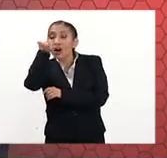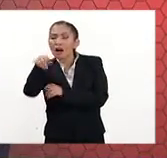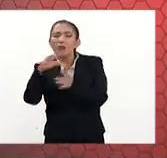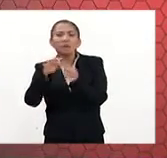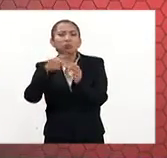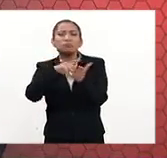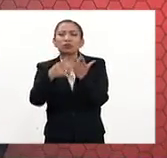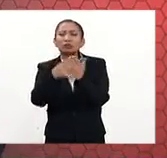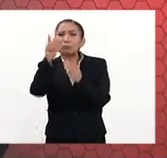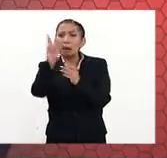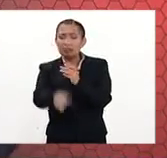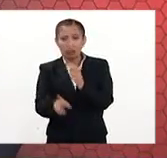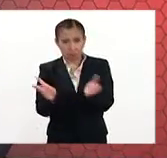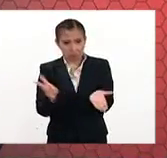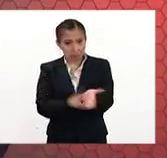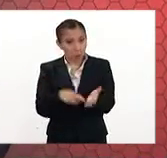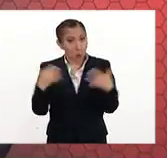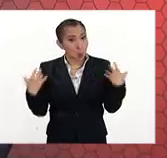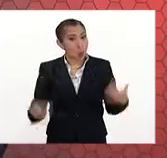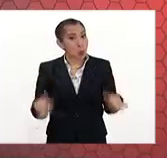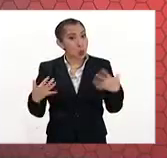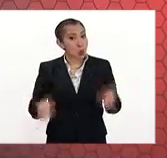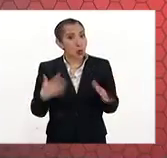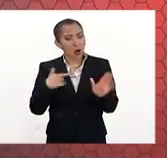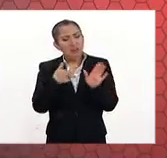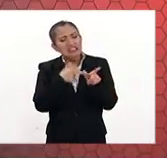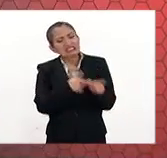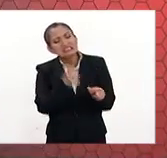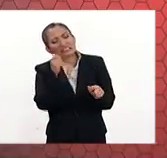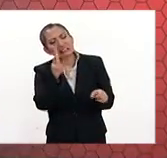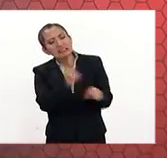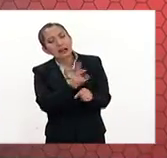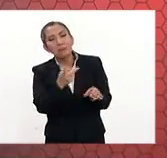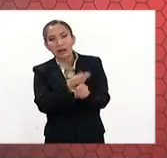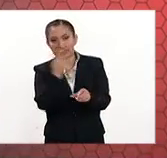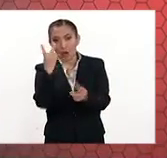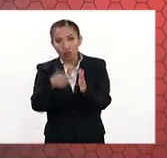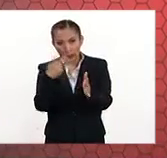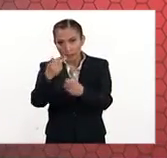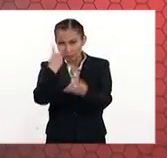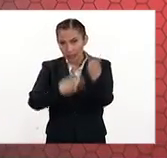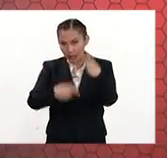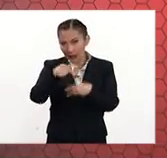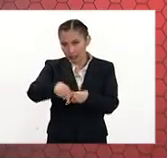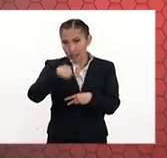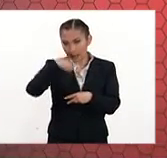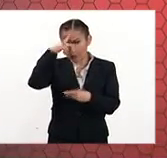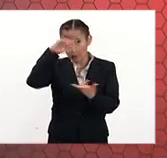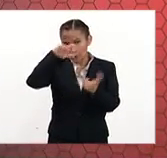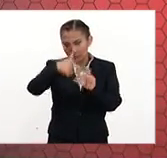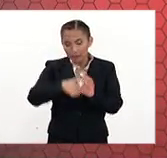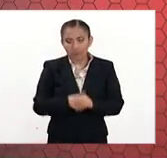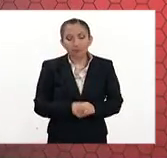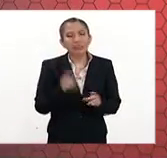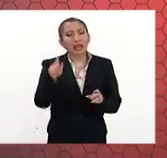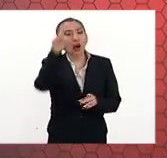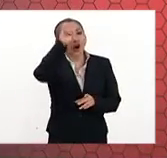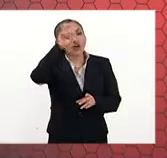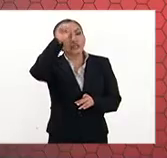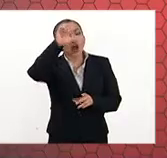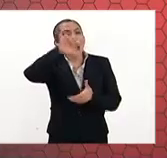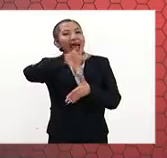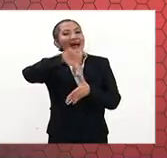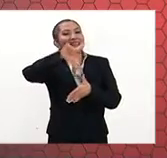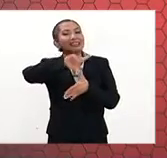hablaremos de un proyecto en verdad que vale la pena que le demos seguimiento, van a estar con nosotros constantemente en el Estudio de México al Día, del Consejo